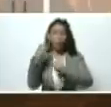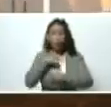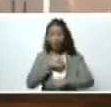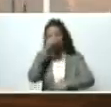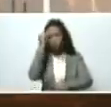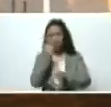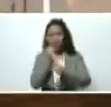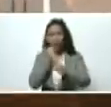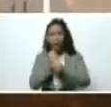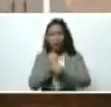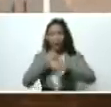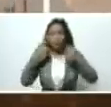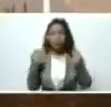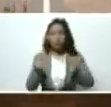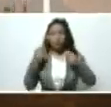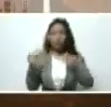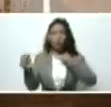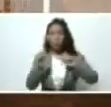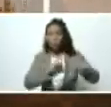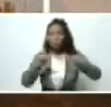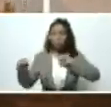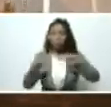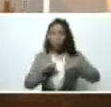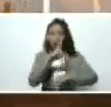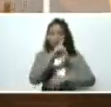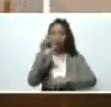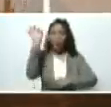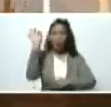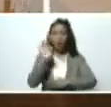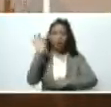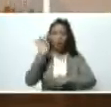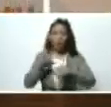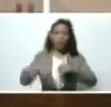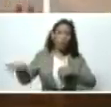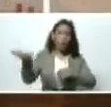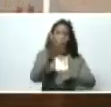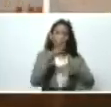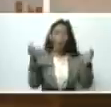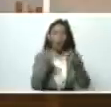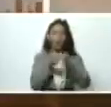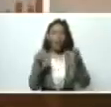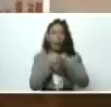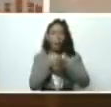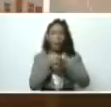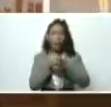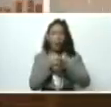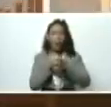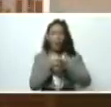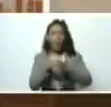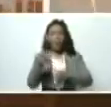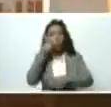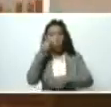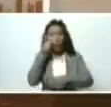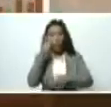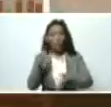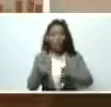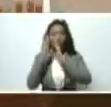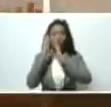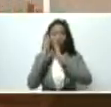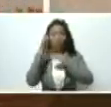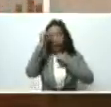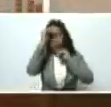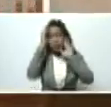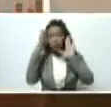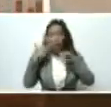comandante, activado, activado al 100% con todos los equipos, los organismos de seguridad ciudadana, atendiendo